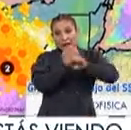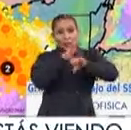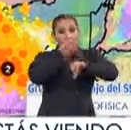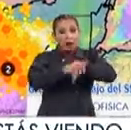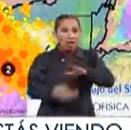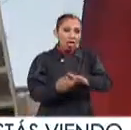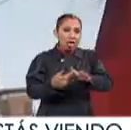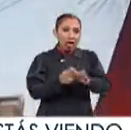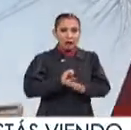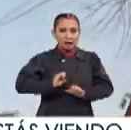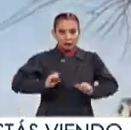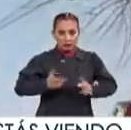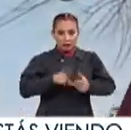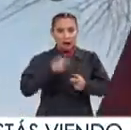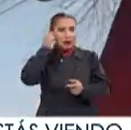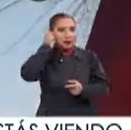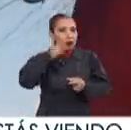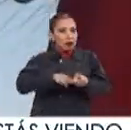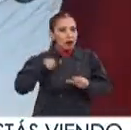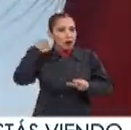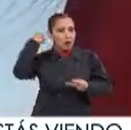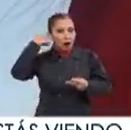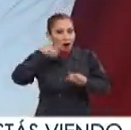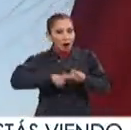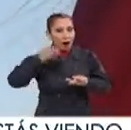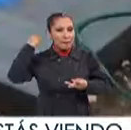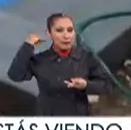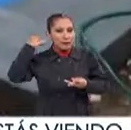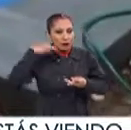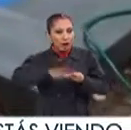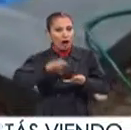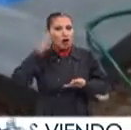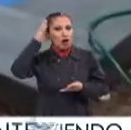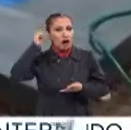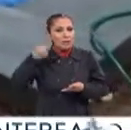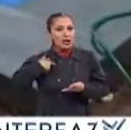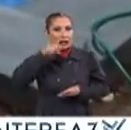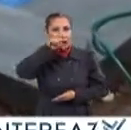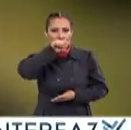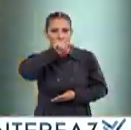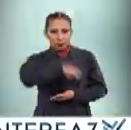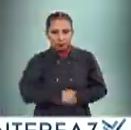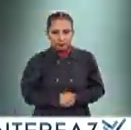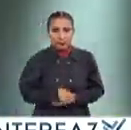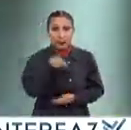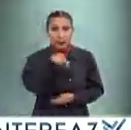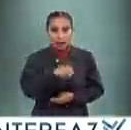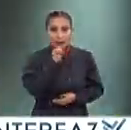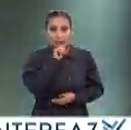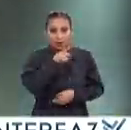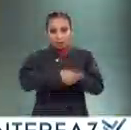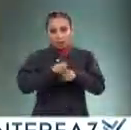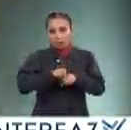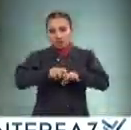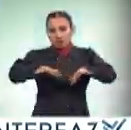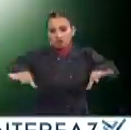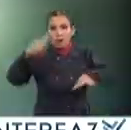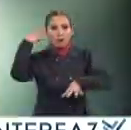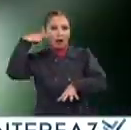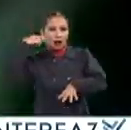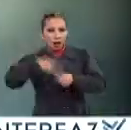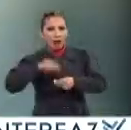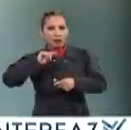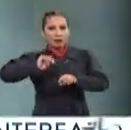sismicidad son Chiapas, Guerrero, Oaxaca, Michoacán, Colima y Jalisco Que a su vez afectan los estados de